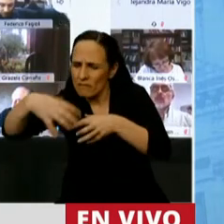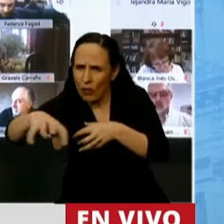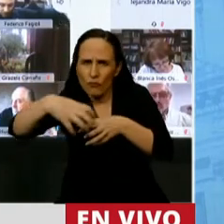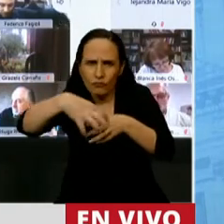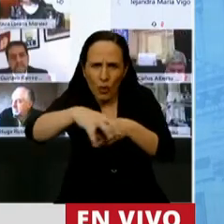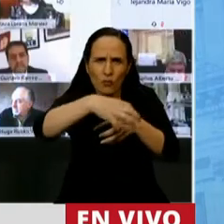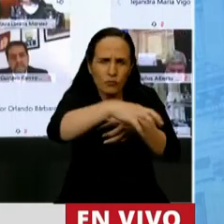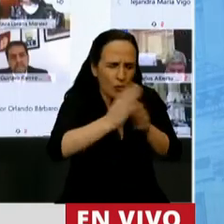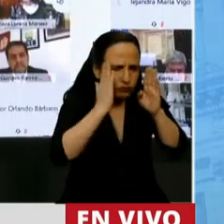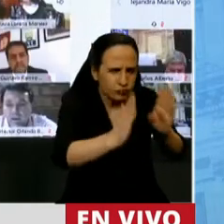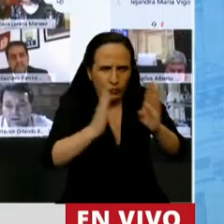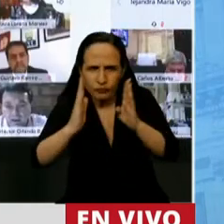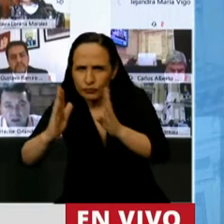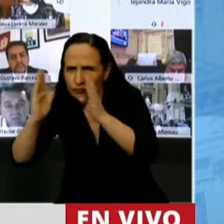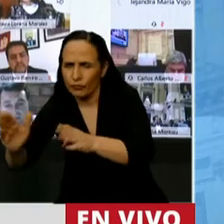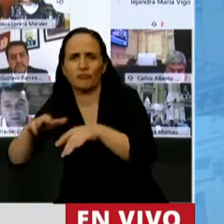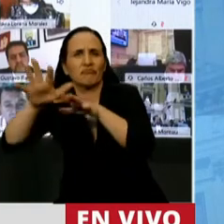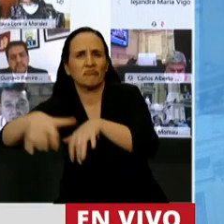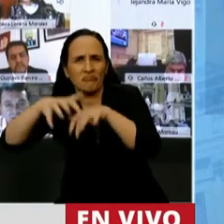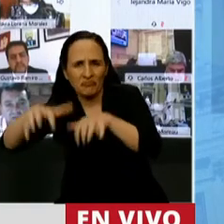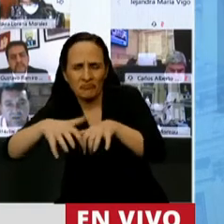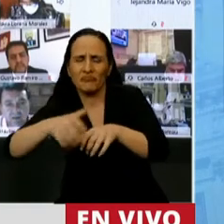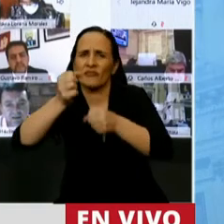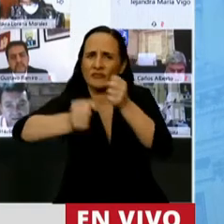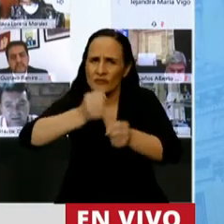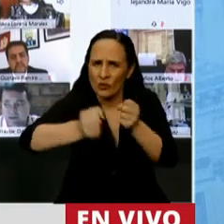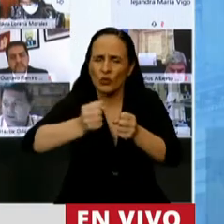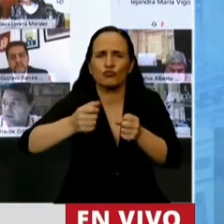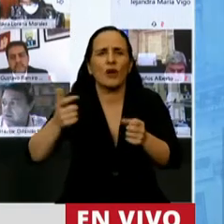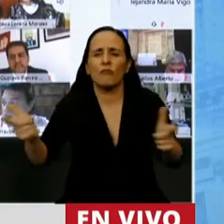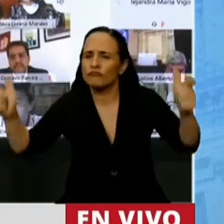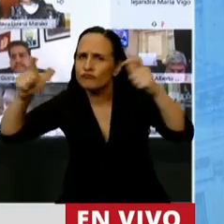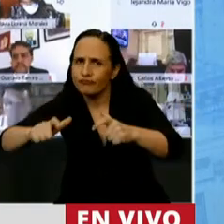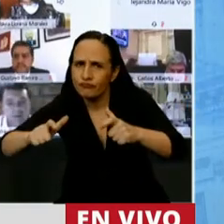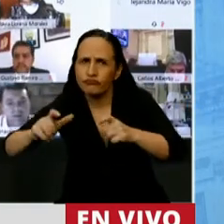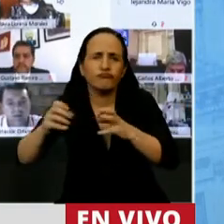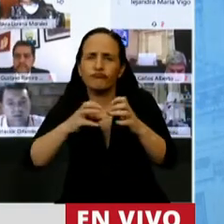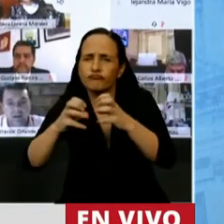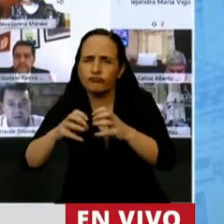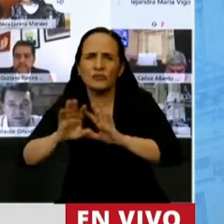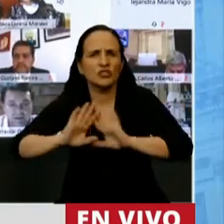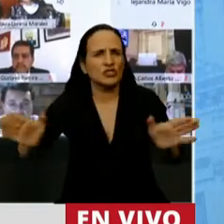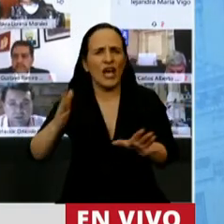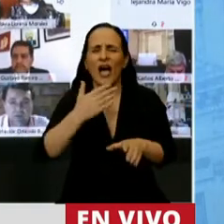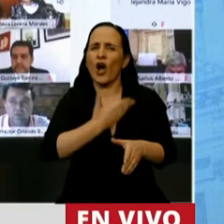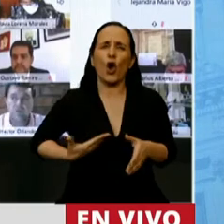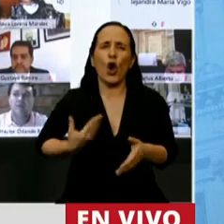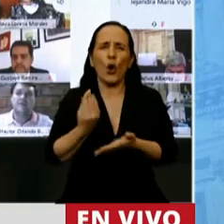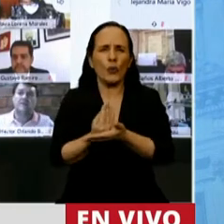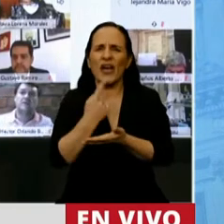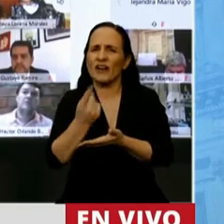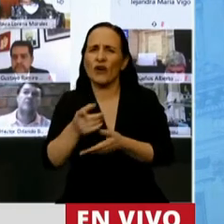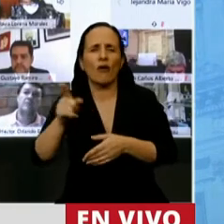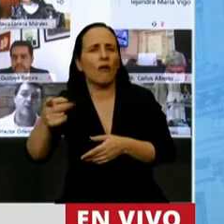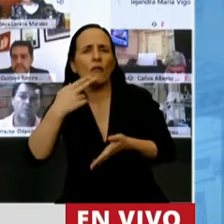con el sector agropecuario y agroindustrial, en una mesa para discutir. El gobierno ya ha dispuesto baja de